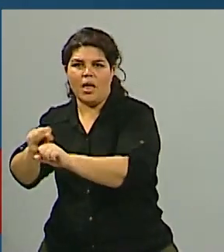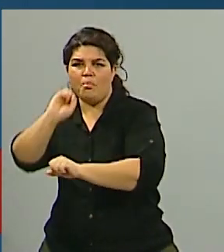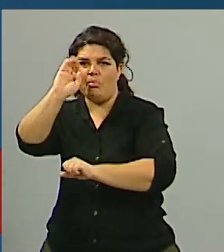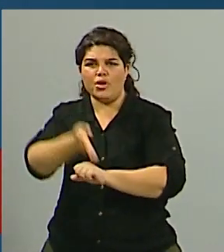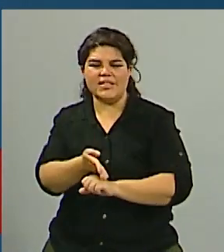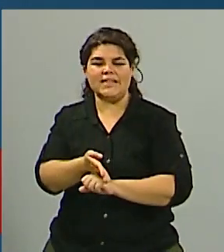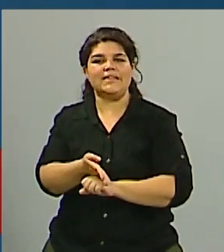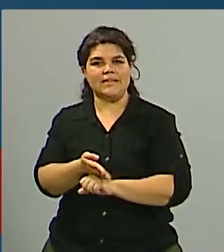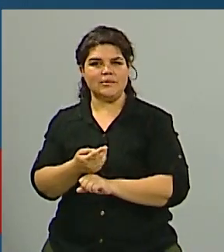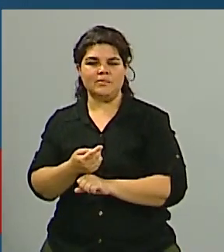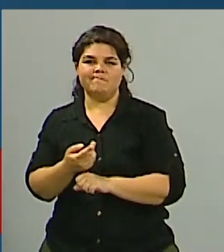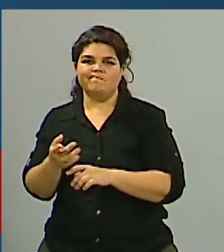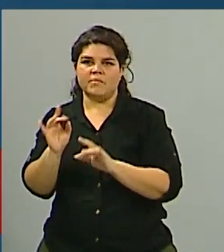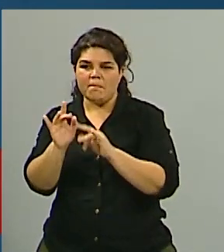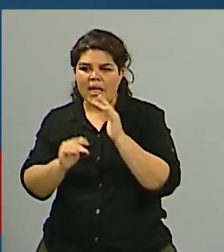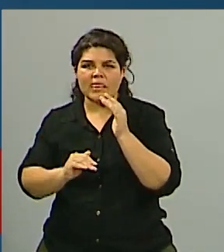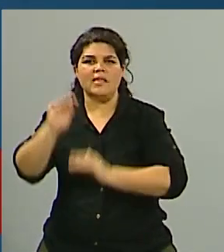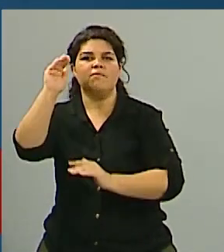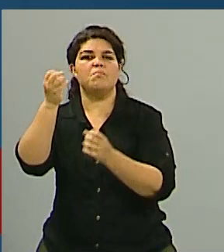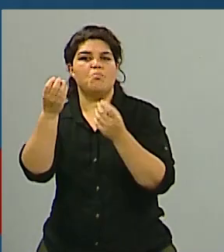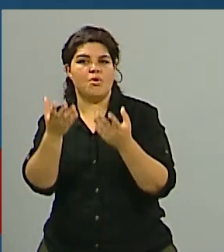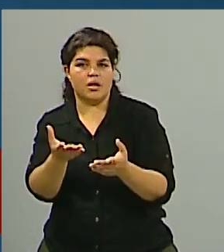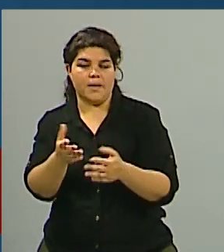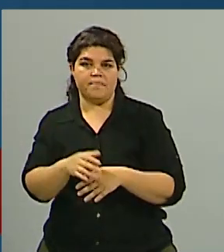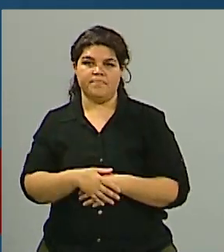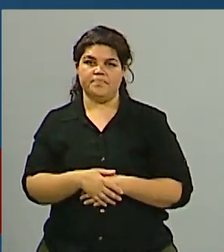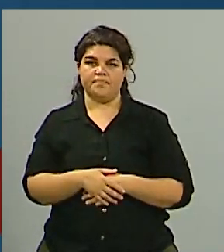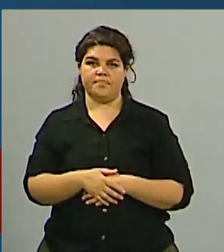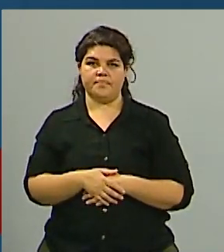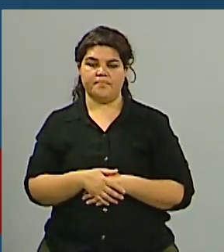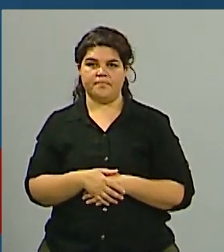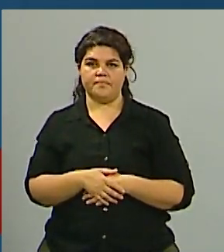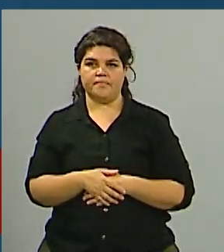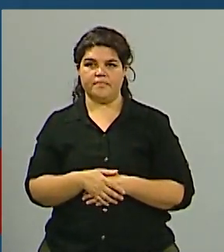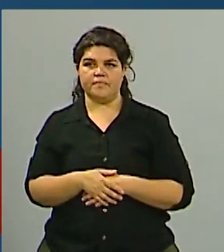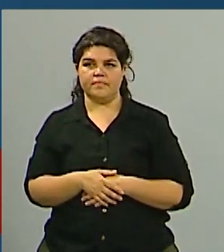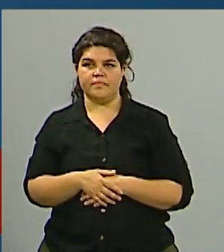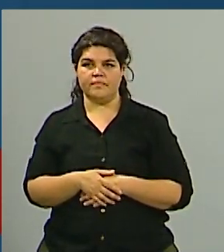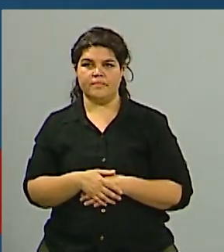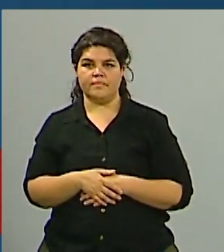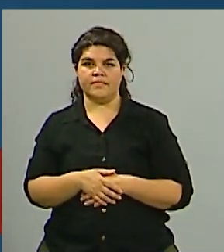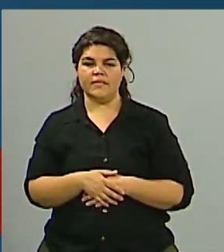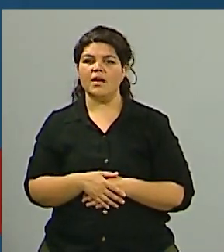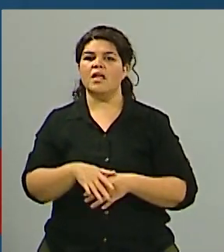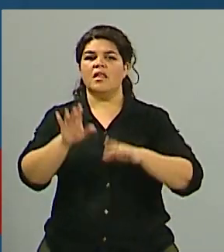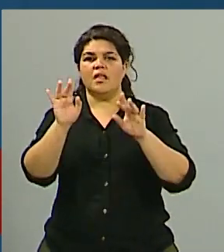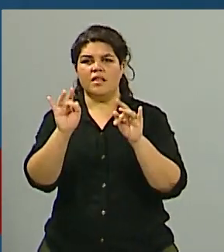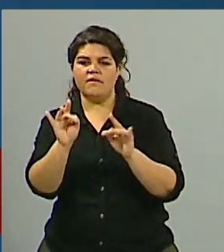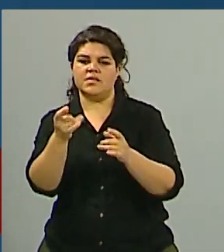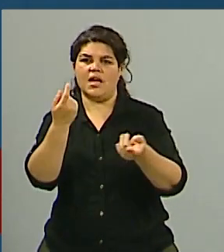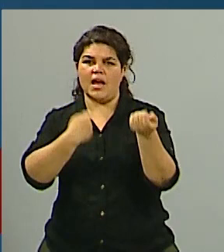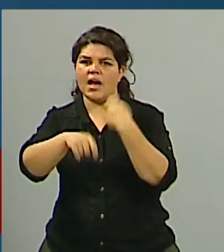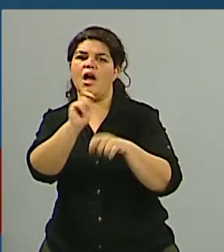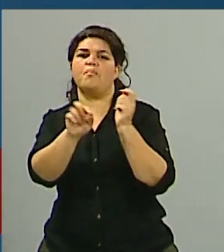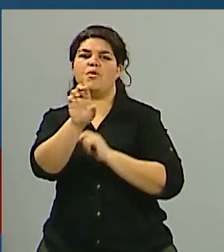porque entienden que con una volatilidad primero de lo que es la situación cambiar en la Argentina más